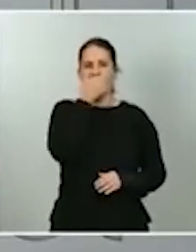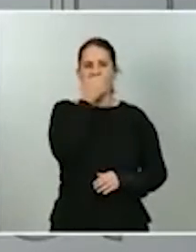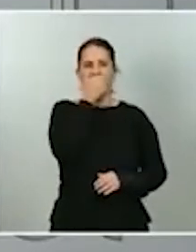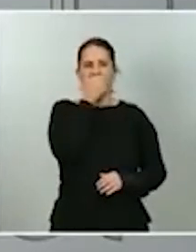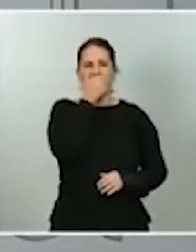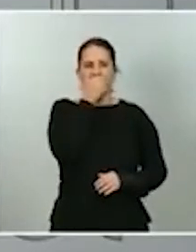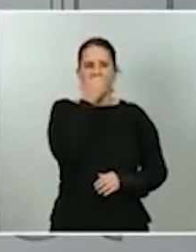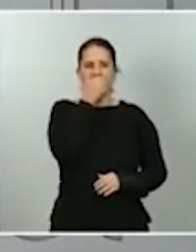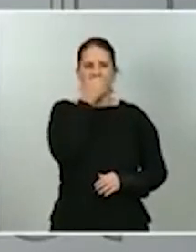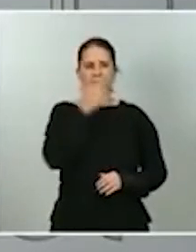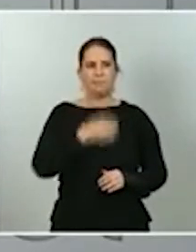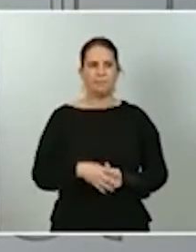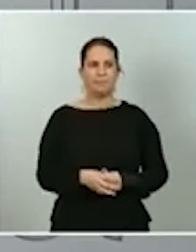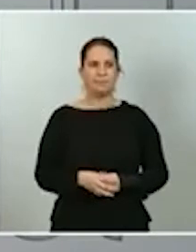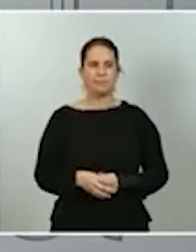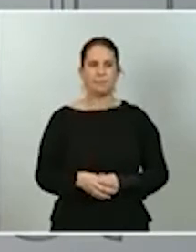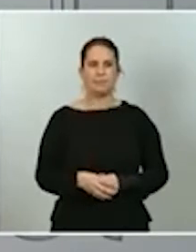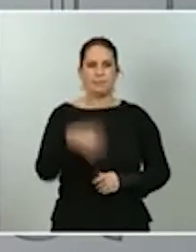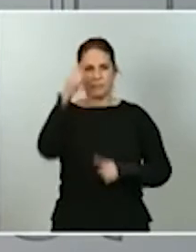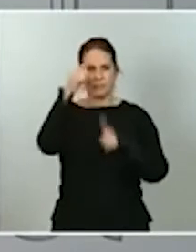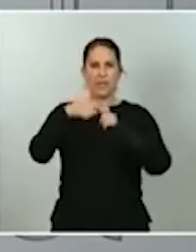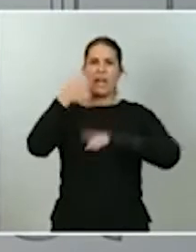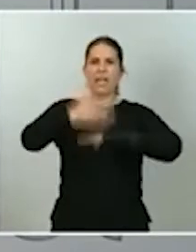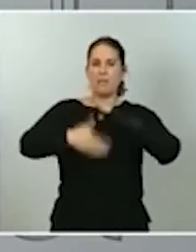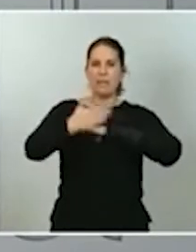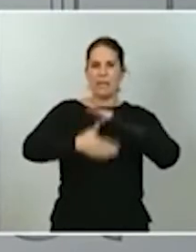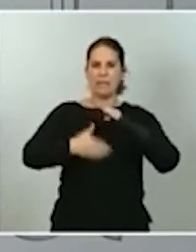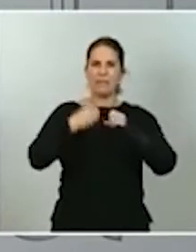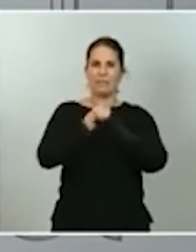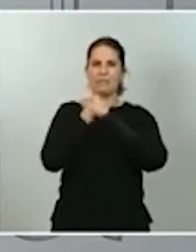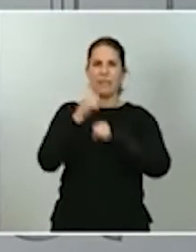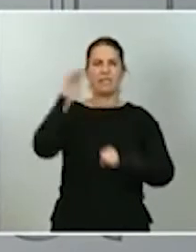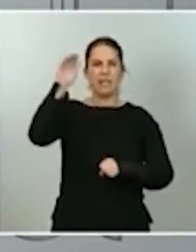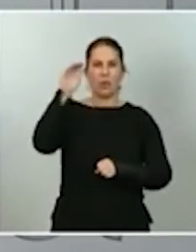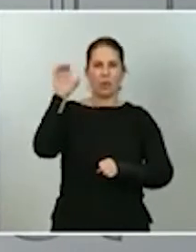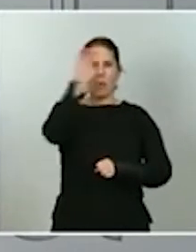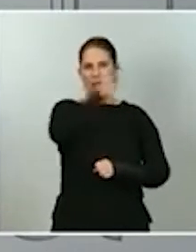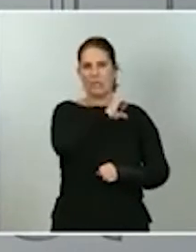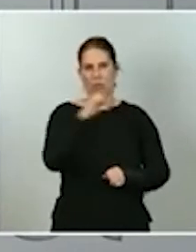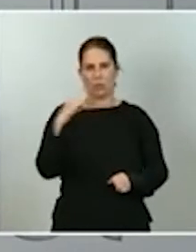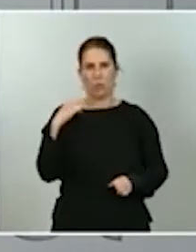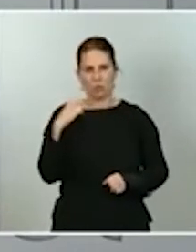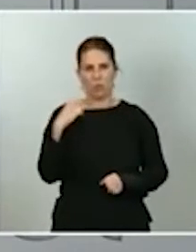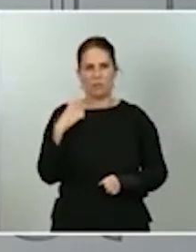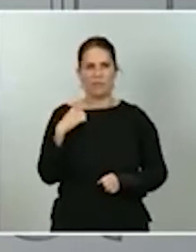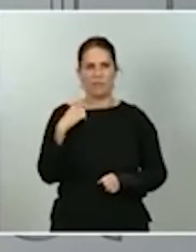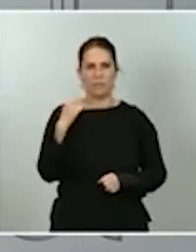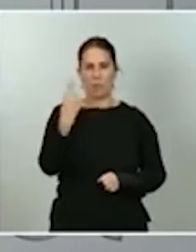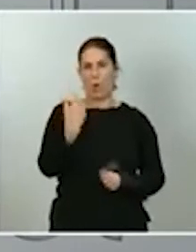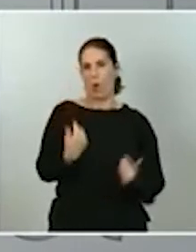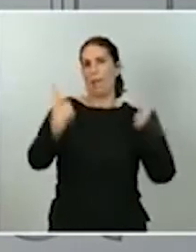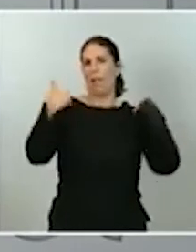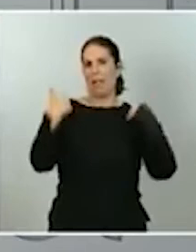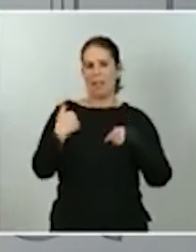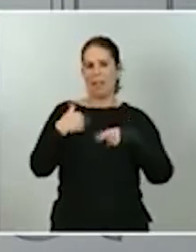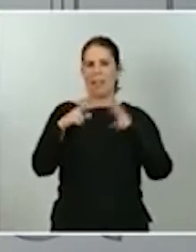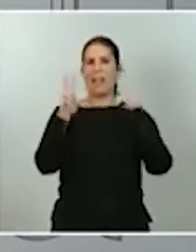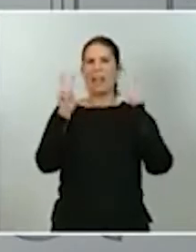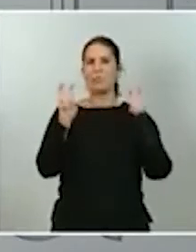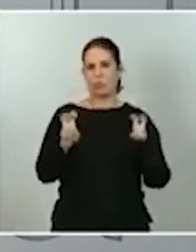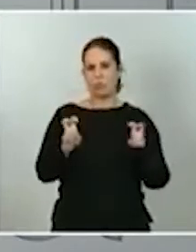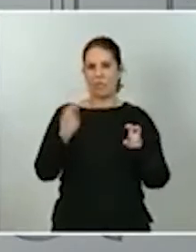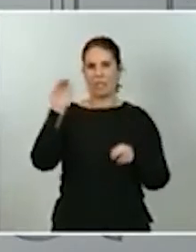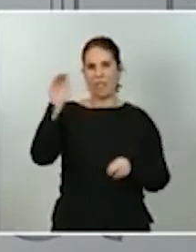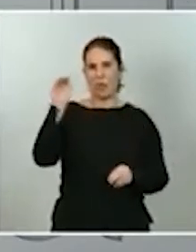importante como la acción exterior de las comunidades autónomas, como saben, una competencia, la de asuntos exteriores que corresponde